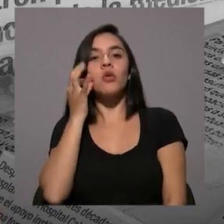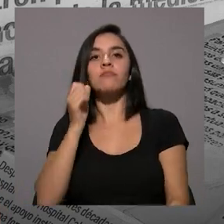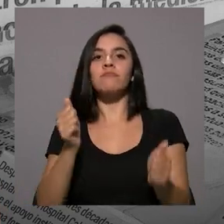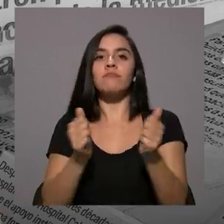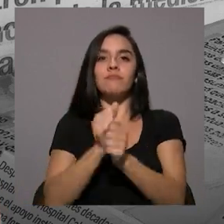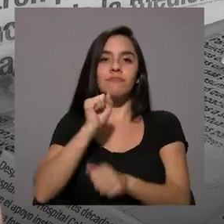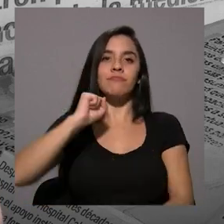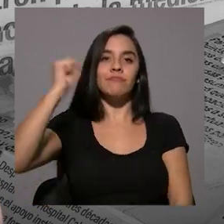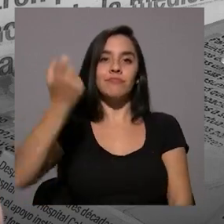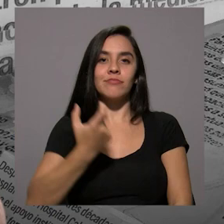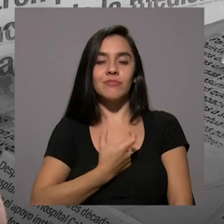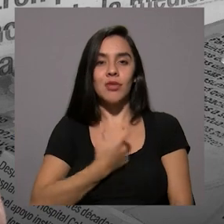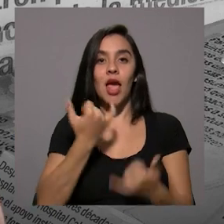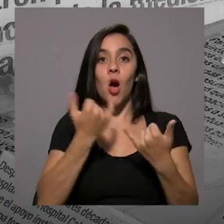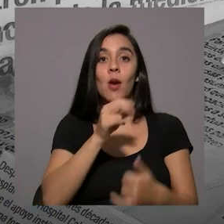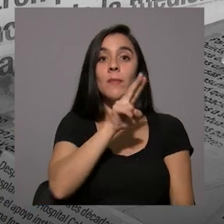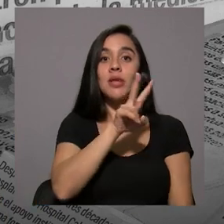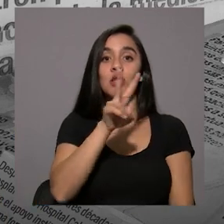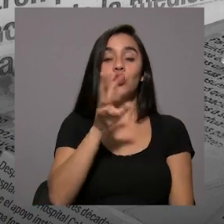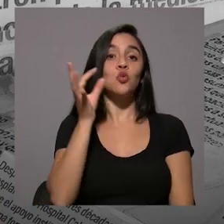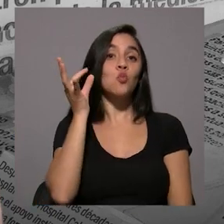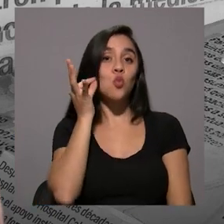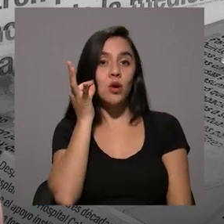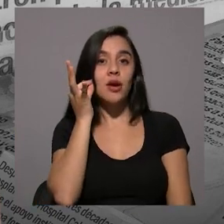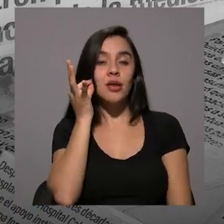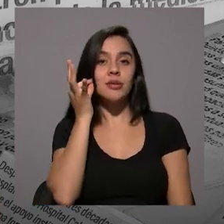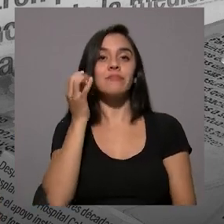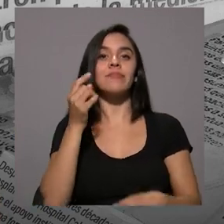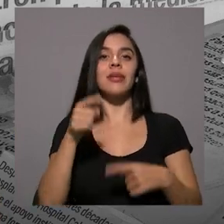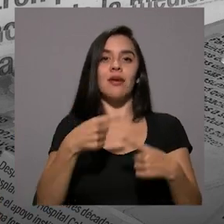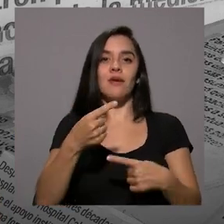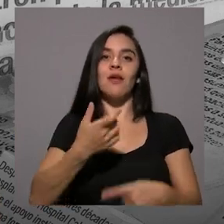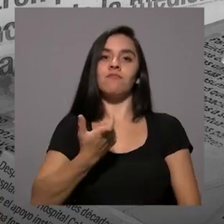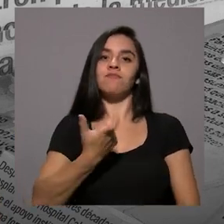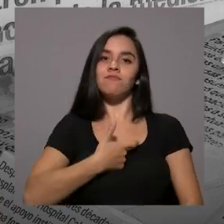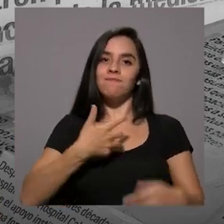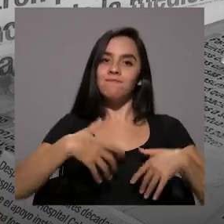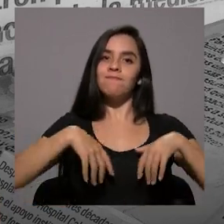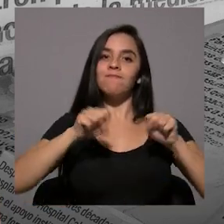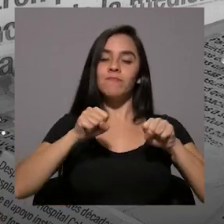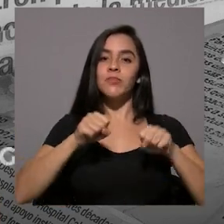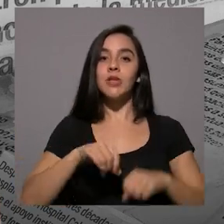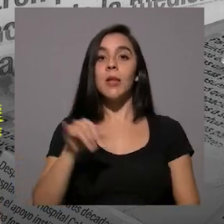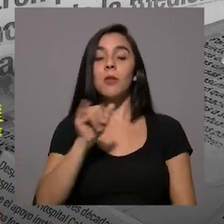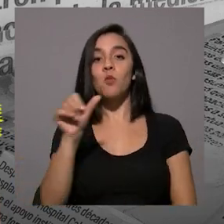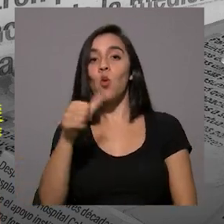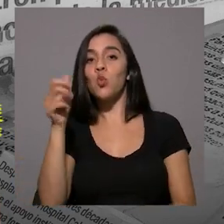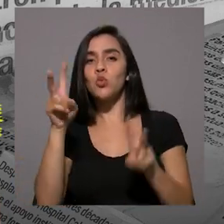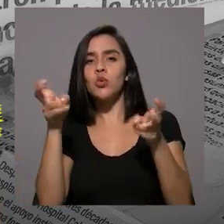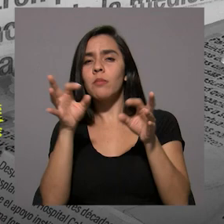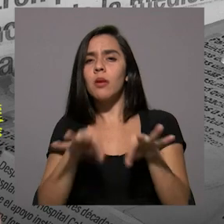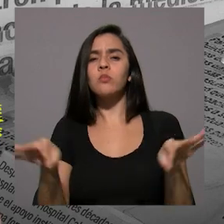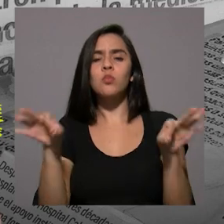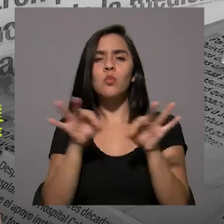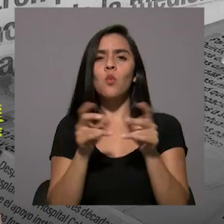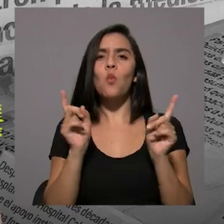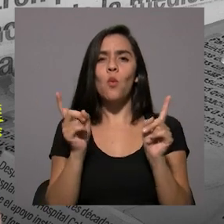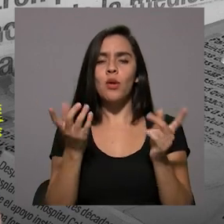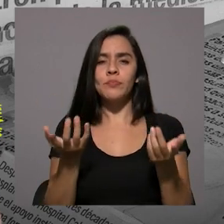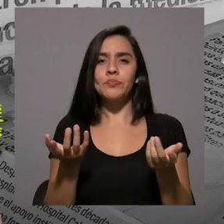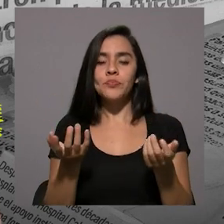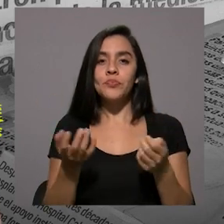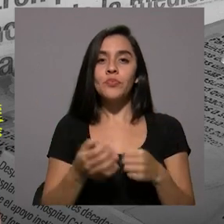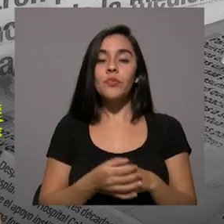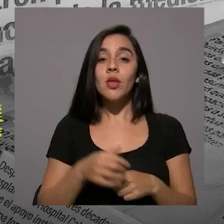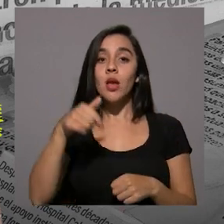llegaran a la alcaldía. Son 22 mujeres que van a ejercer el cargo. Y un tema muy importante también hoy